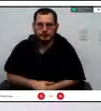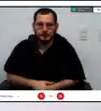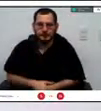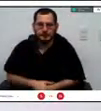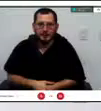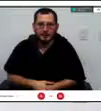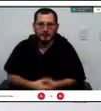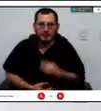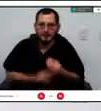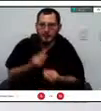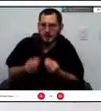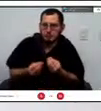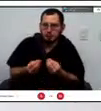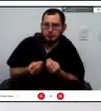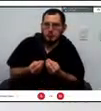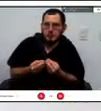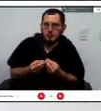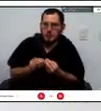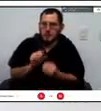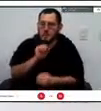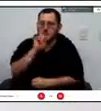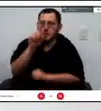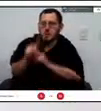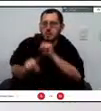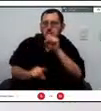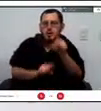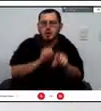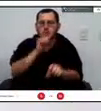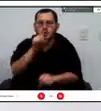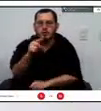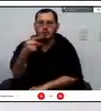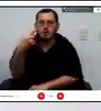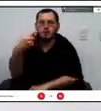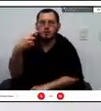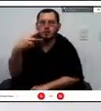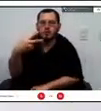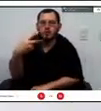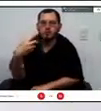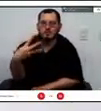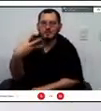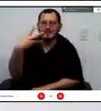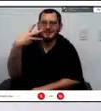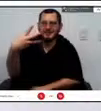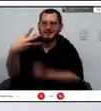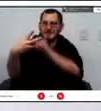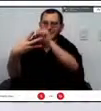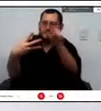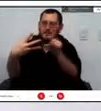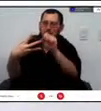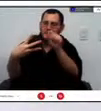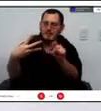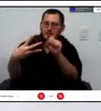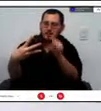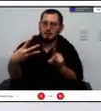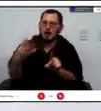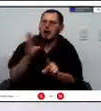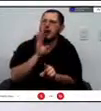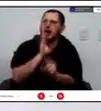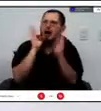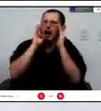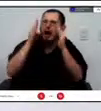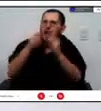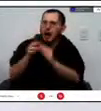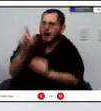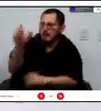poco más a la reflexión no solamente a los panelistas sino también a quienes están acá acompañándonos en esta en